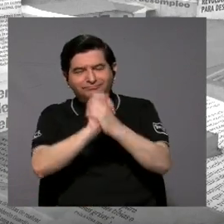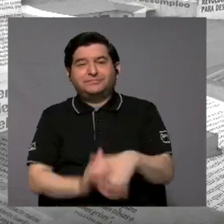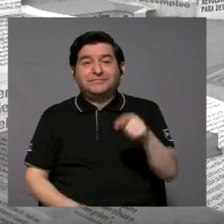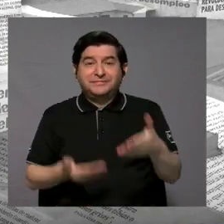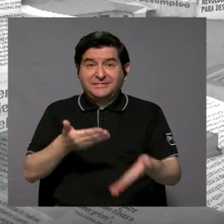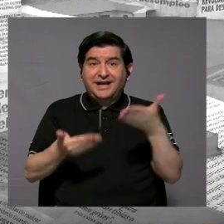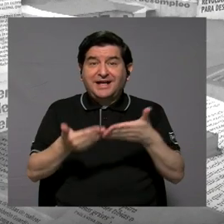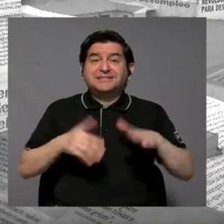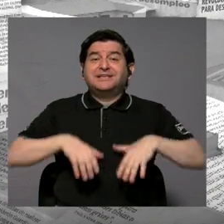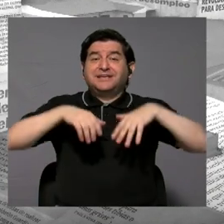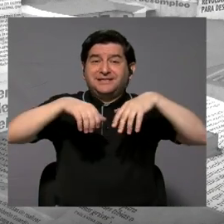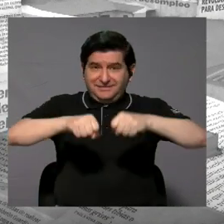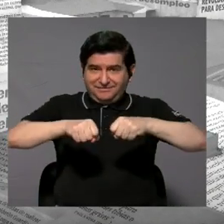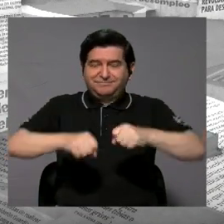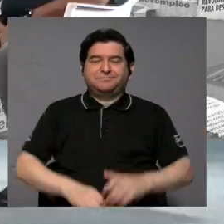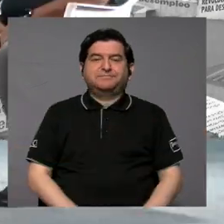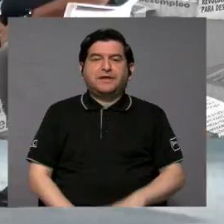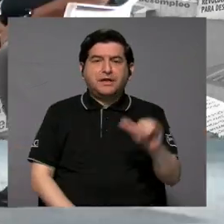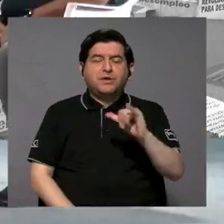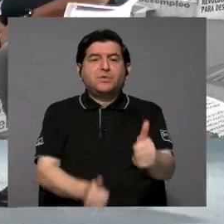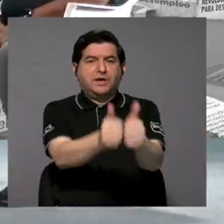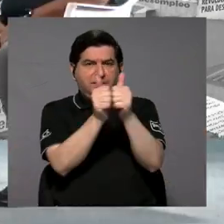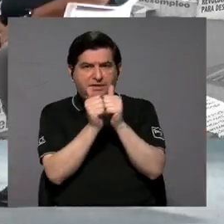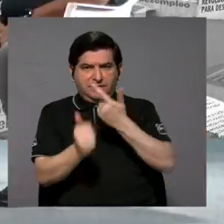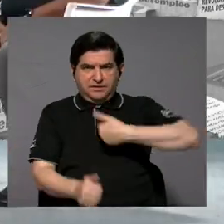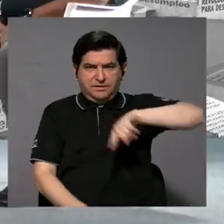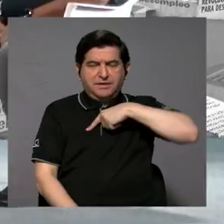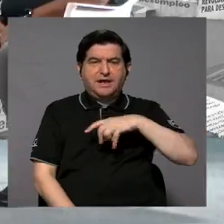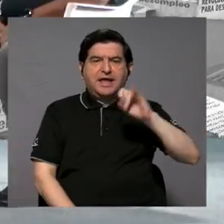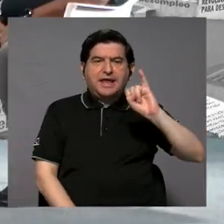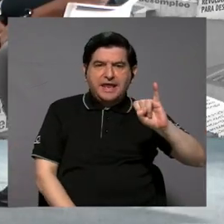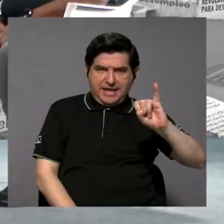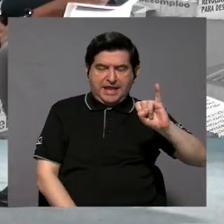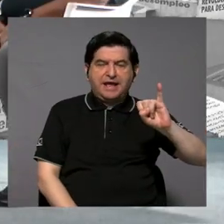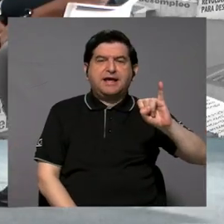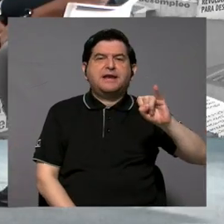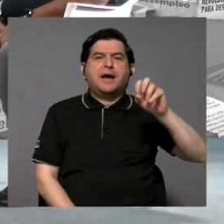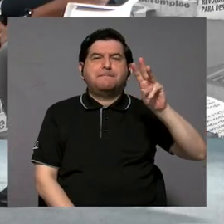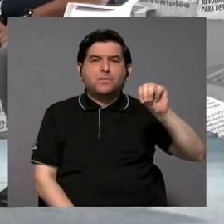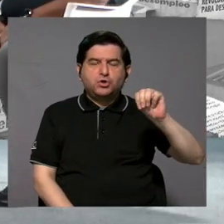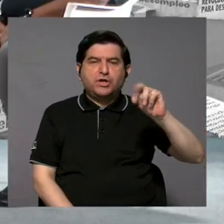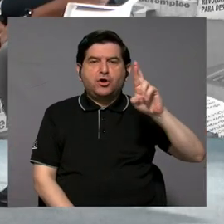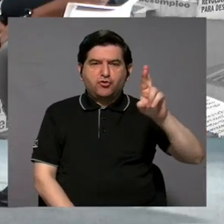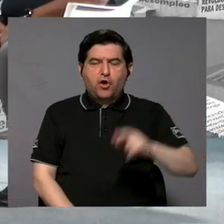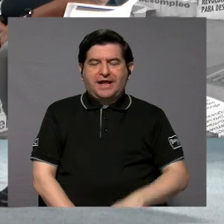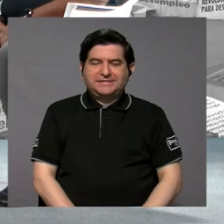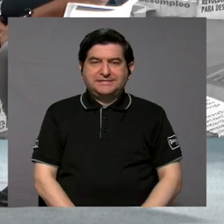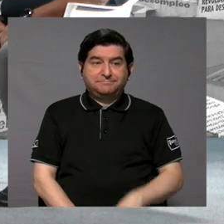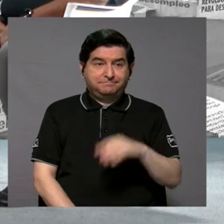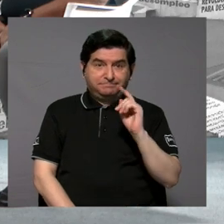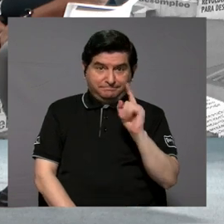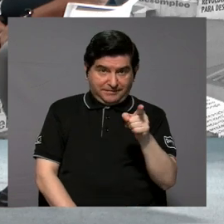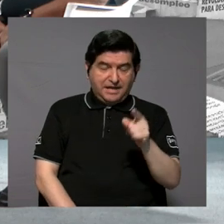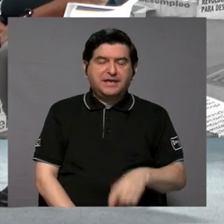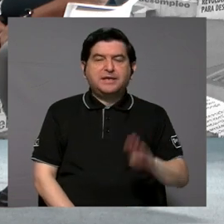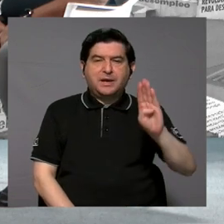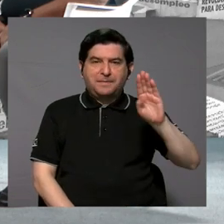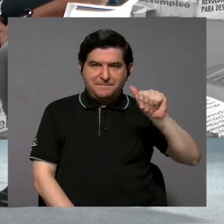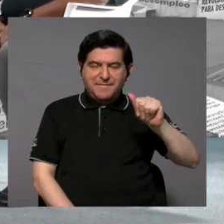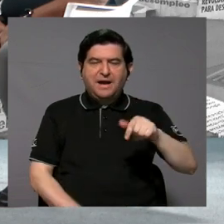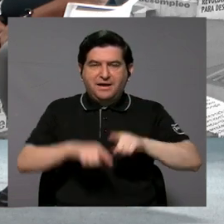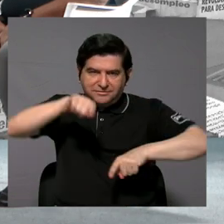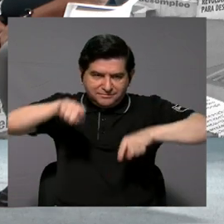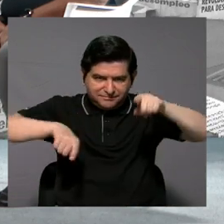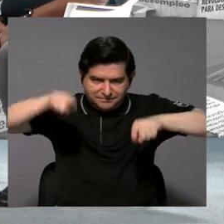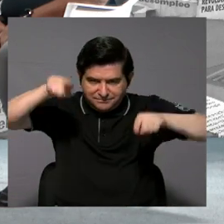a punto de graduarse. También tenemos con nosotros a Eliana Montero Rojas y ella tiene un bachiller en